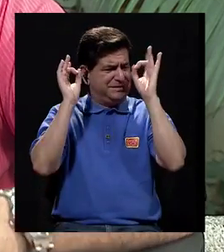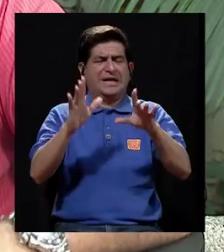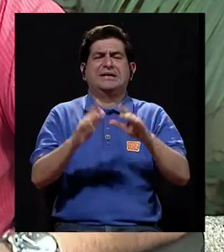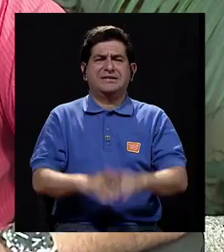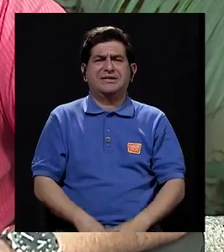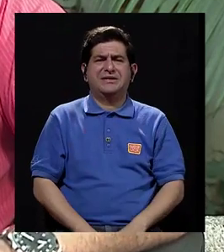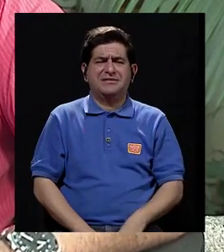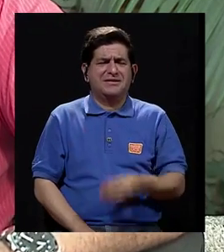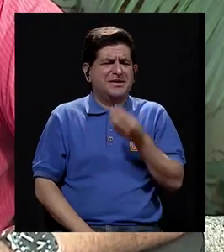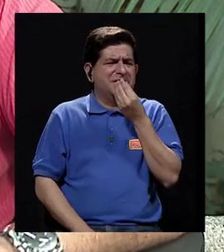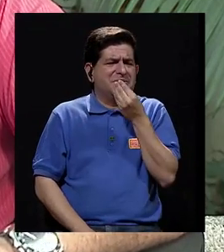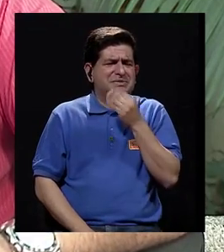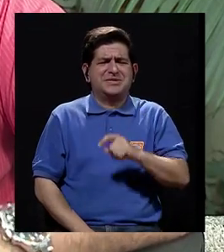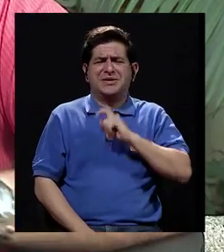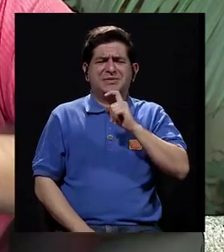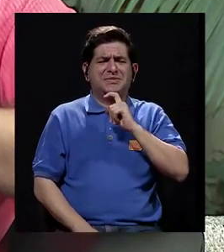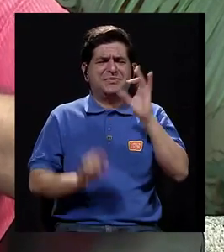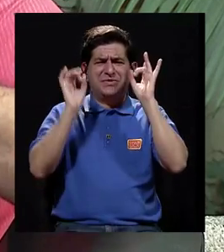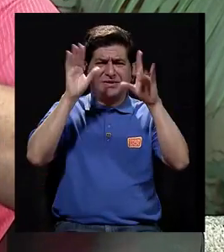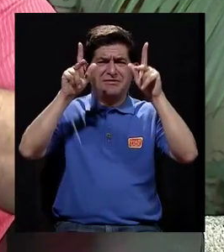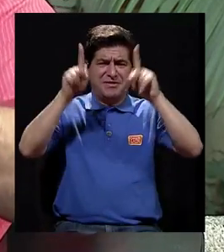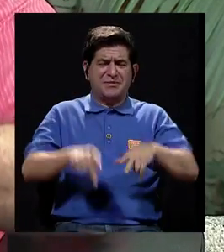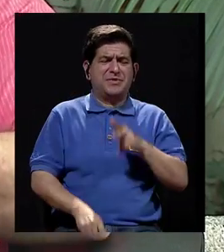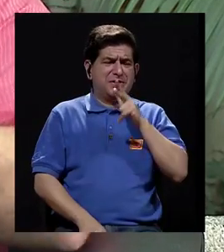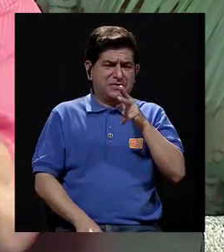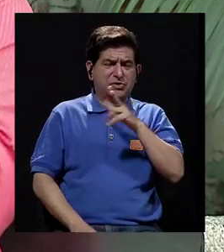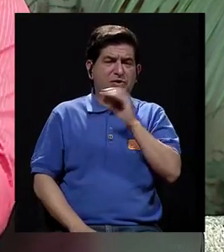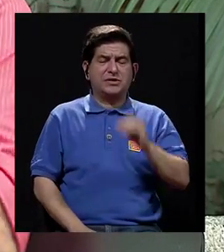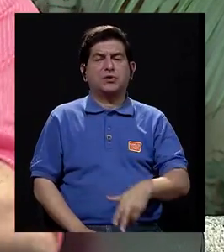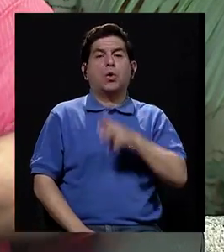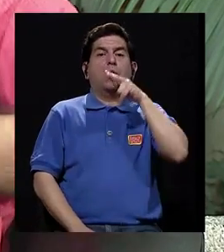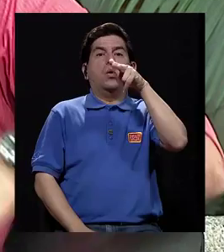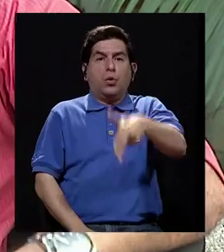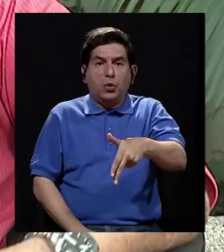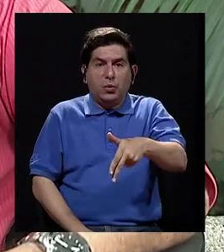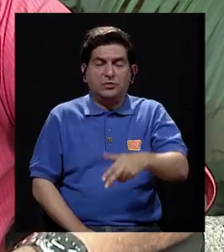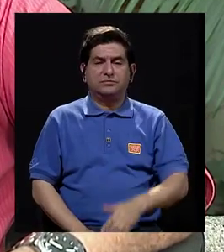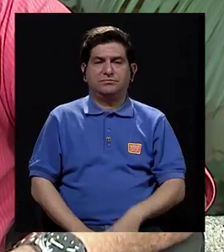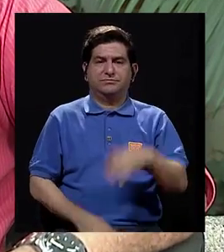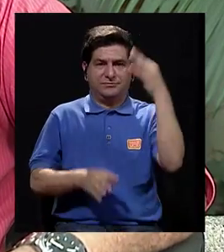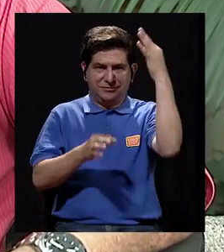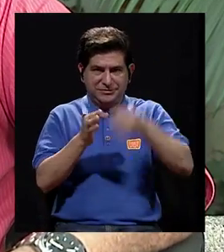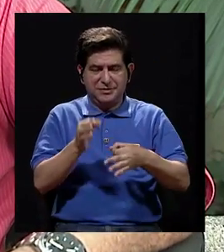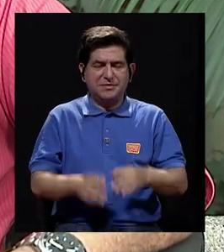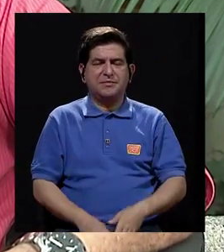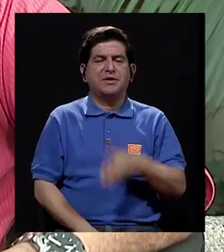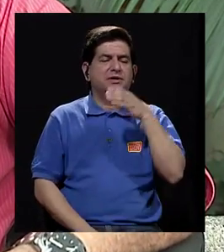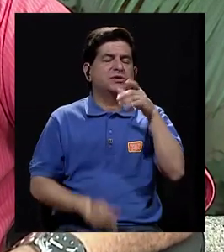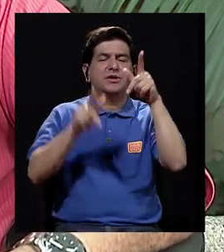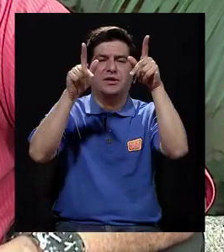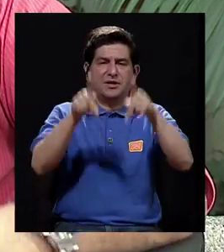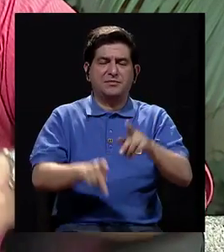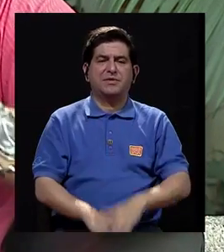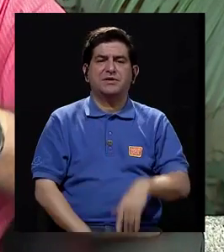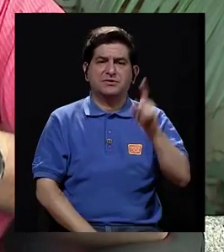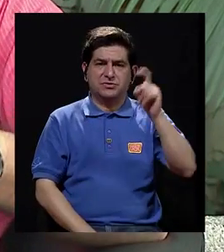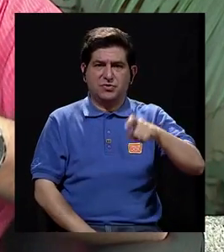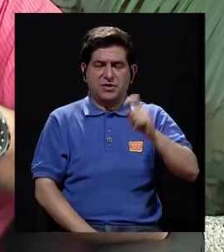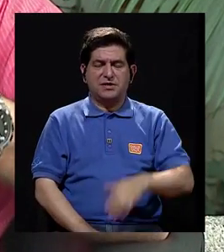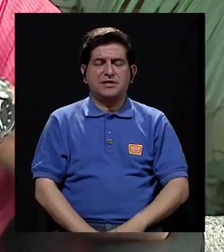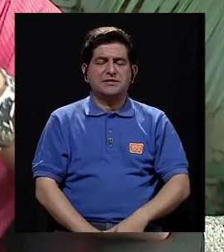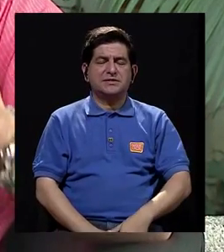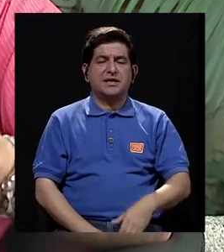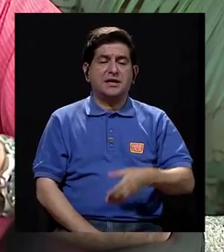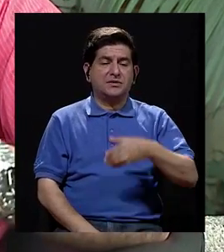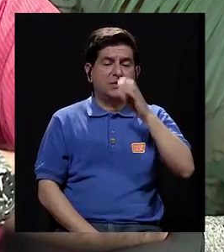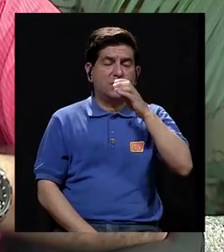espantosas, ¿verdad? Hay un sabor metálico horrible que hace que la persona esté con esas náuseas o con el vómito. Entonces, simplemente hay que recomendarles a las personas que tienen que